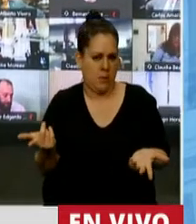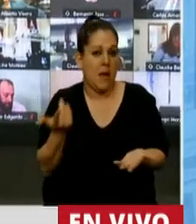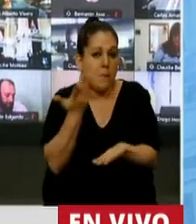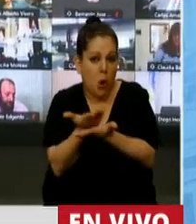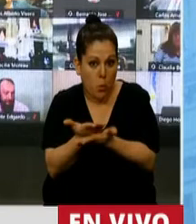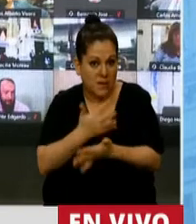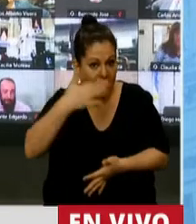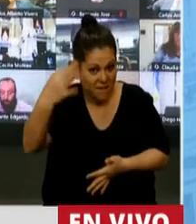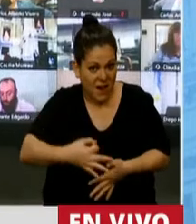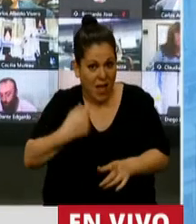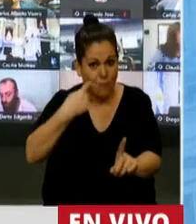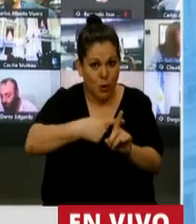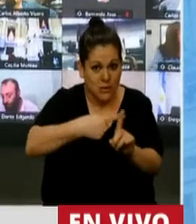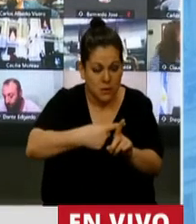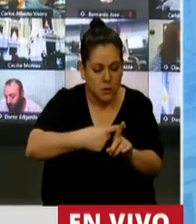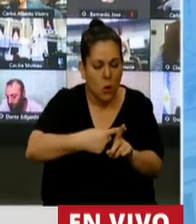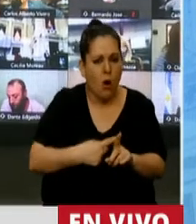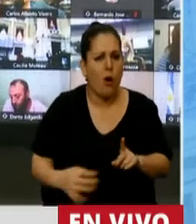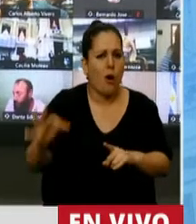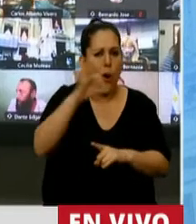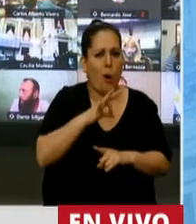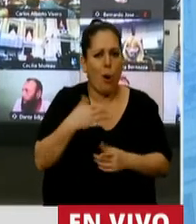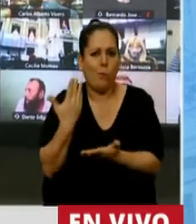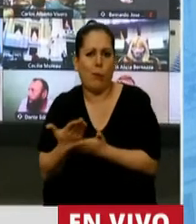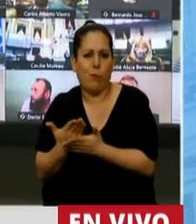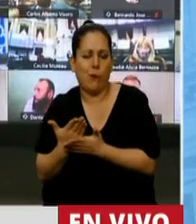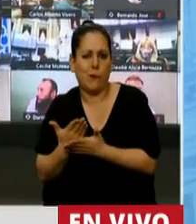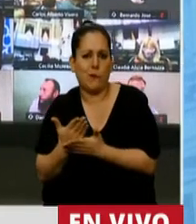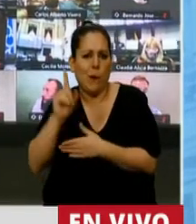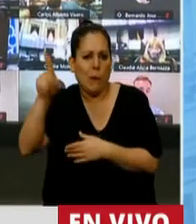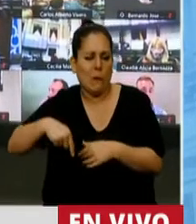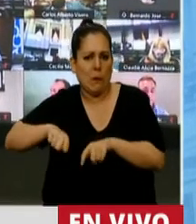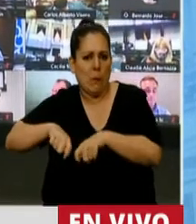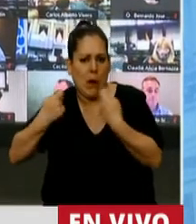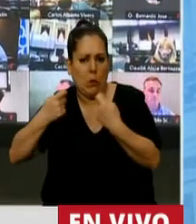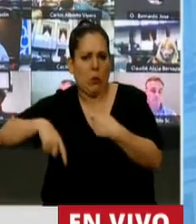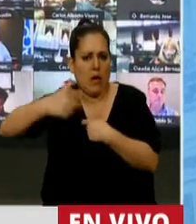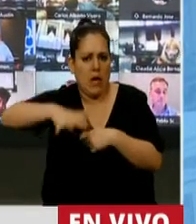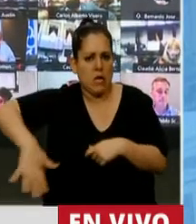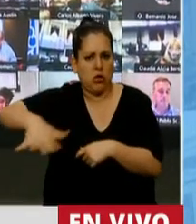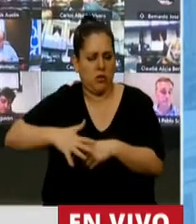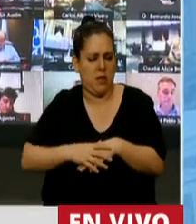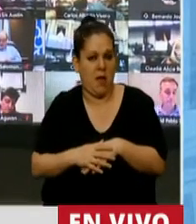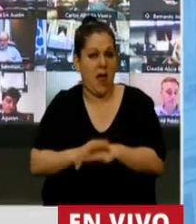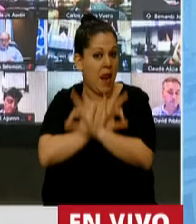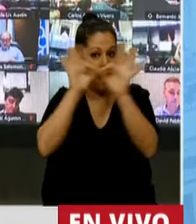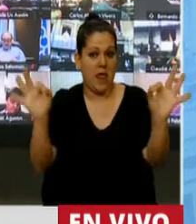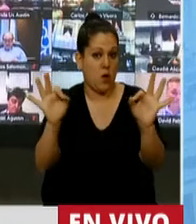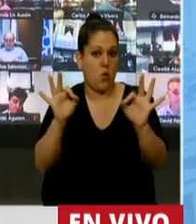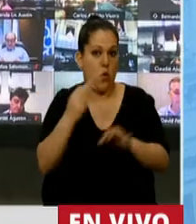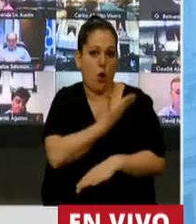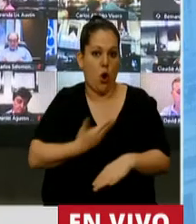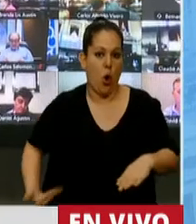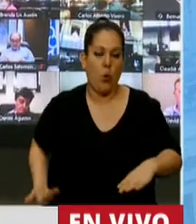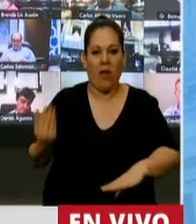además tuvo efectos positivos o si al contrario produjo mayores perjuicios a la sociedad. Ningún gobierno cuando llega inaugura